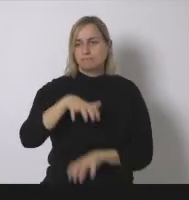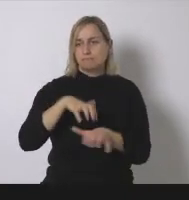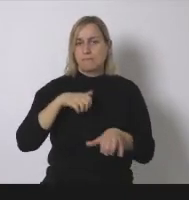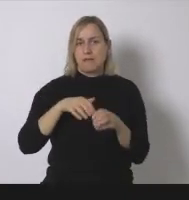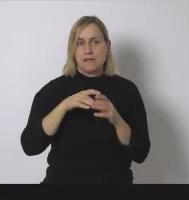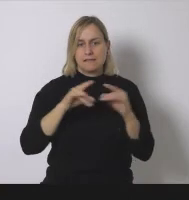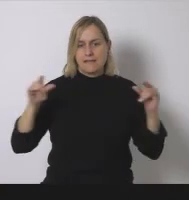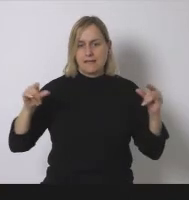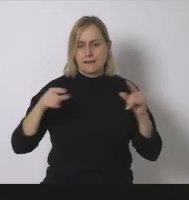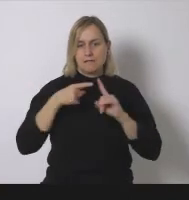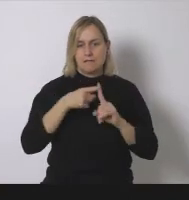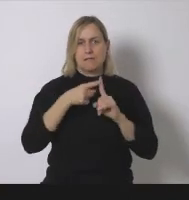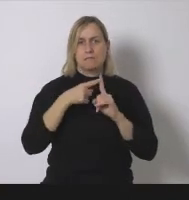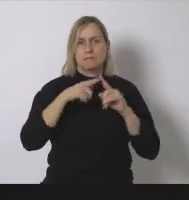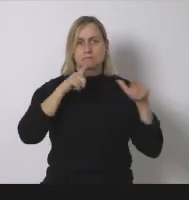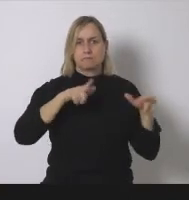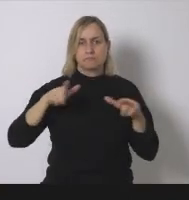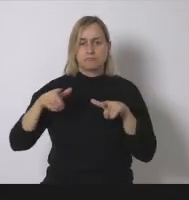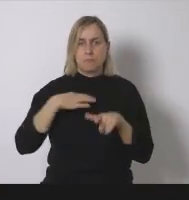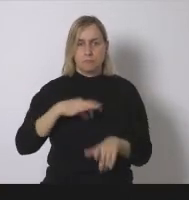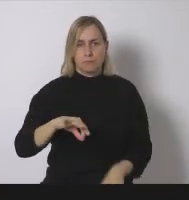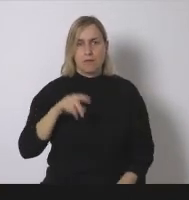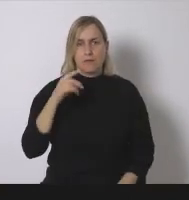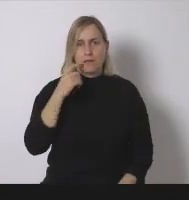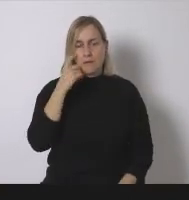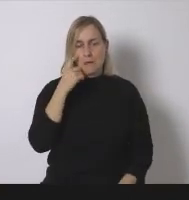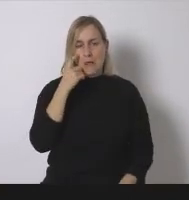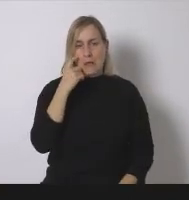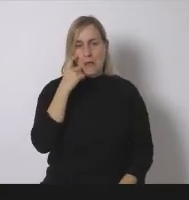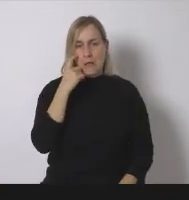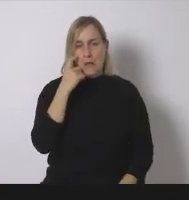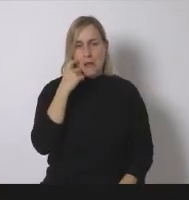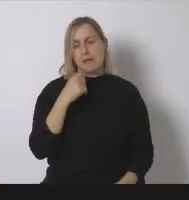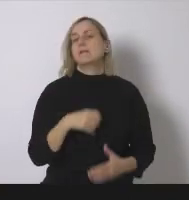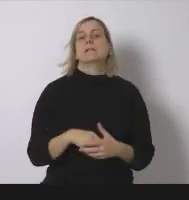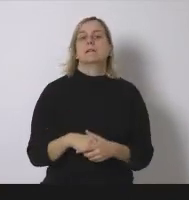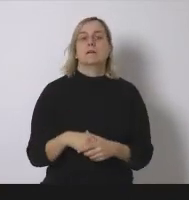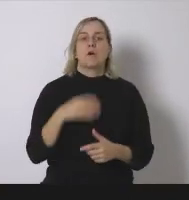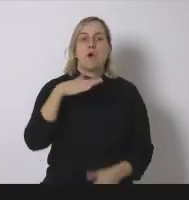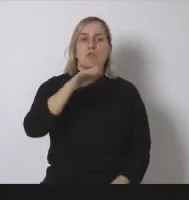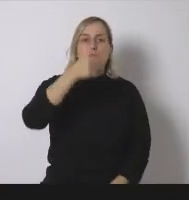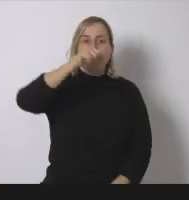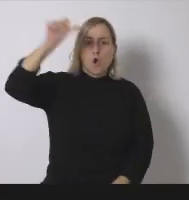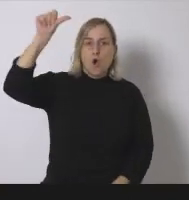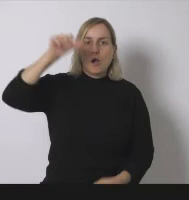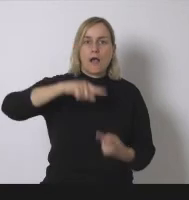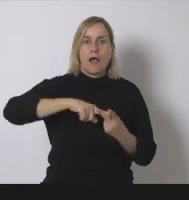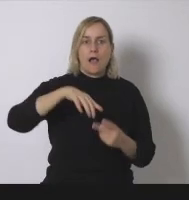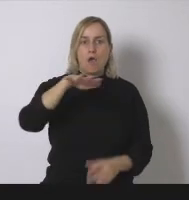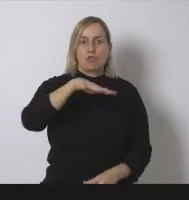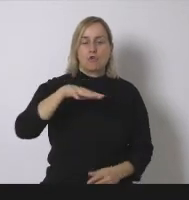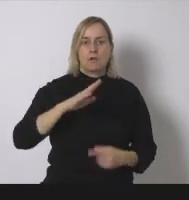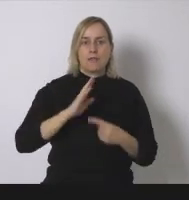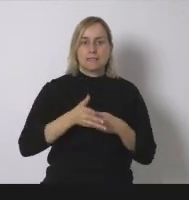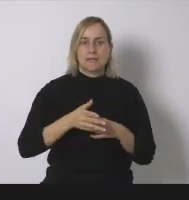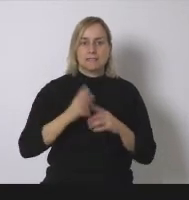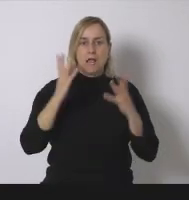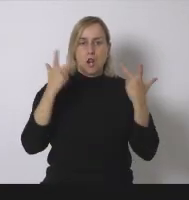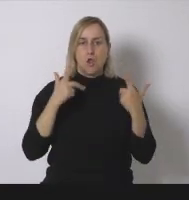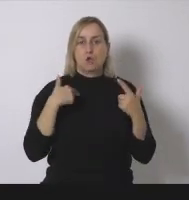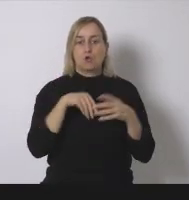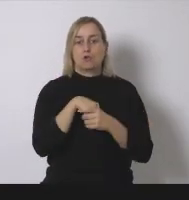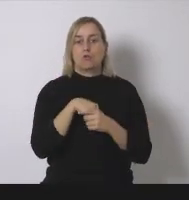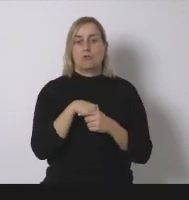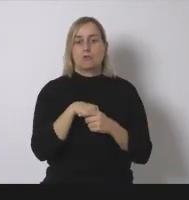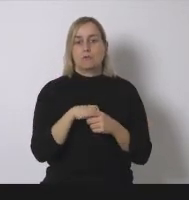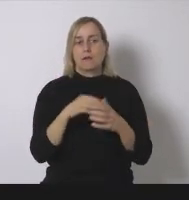a La Rioja o algunas zonas de Castilla y León que no es tan evidente podemos conceder que obviamente Andalucía Murcia y